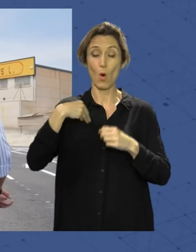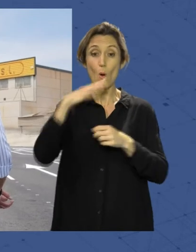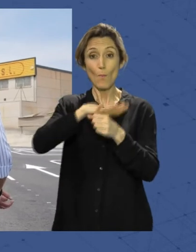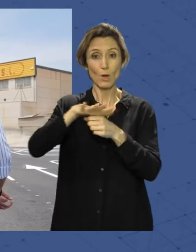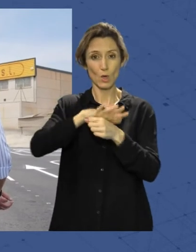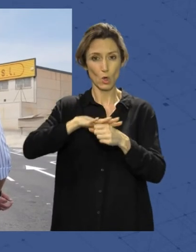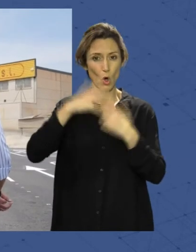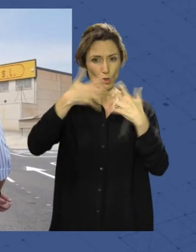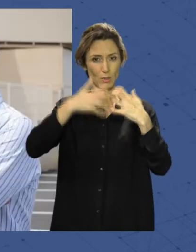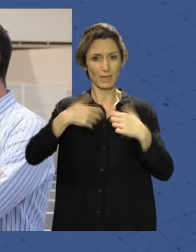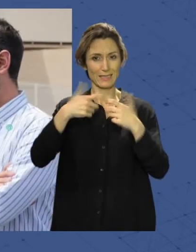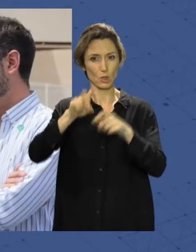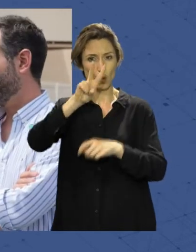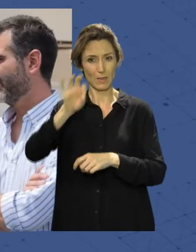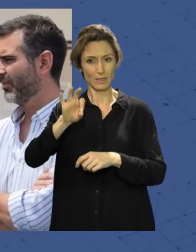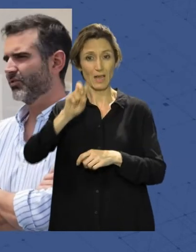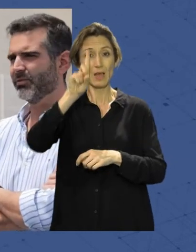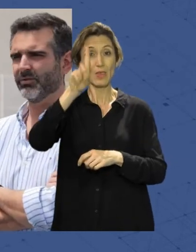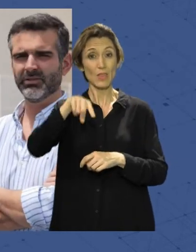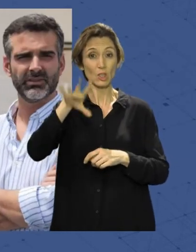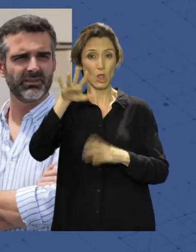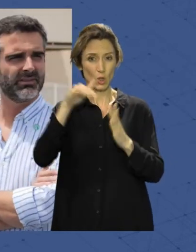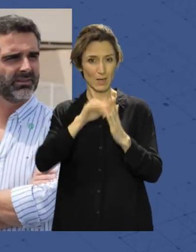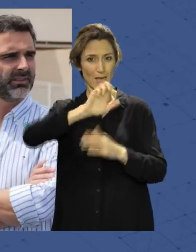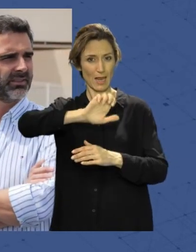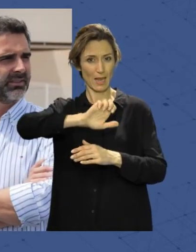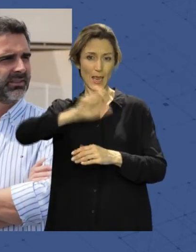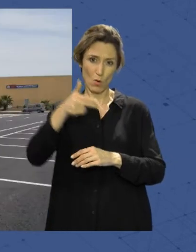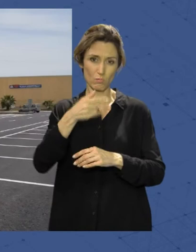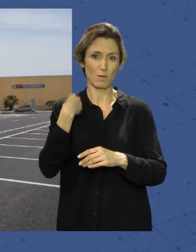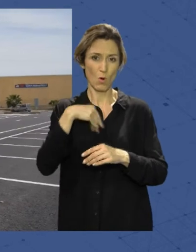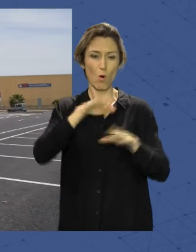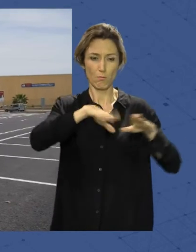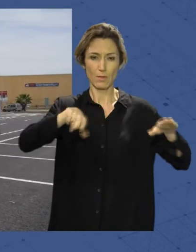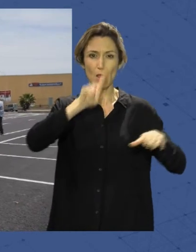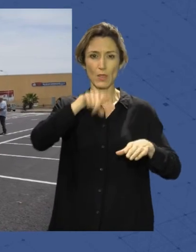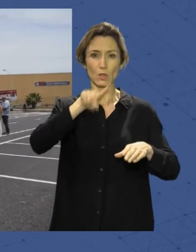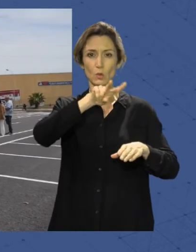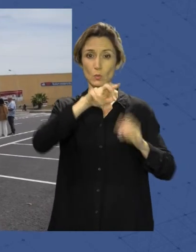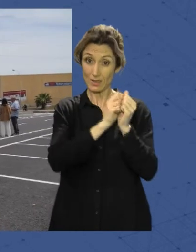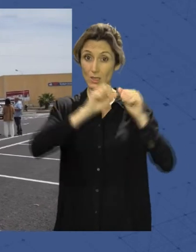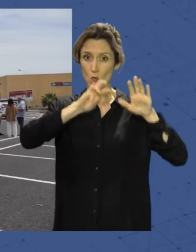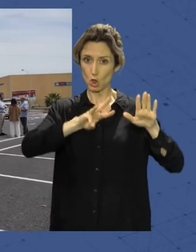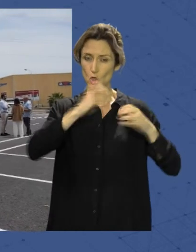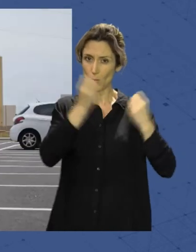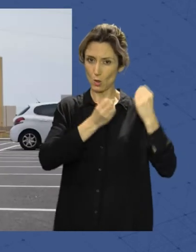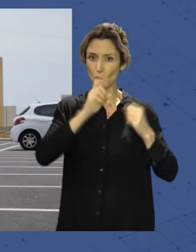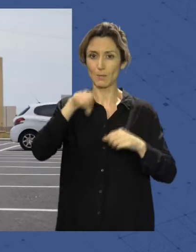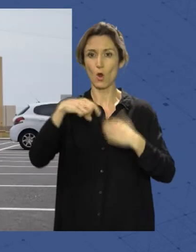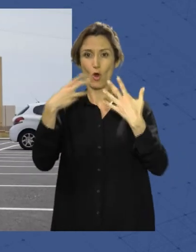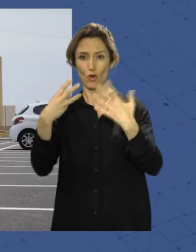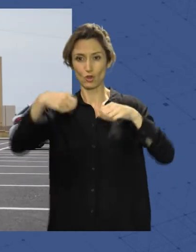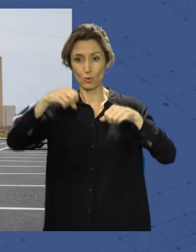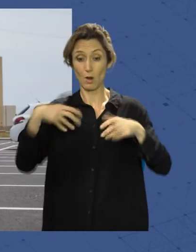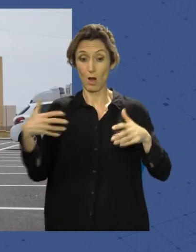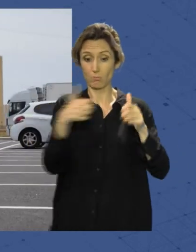20 con una inversión de algo más de 105.000 euros y con capacidad para estacionar 138 vehículos y 8 motos. Acompañado por la concejal delegada